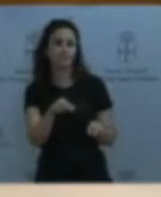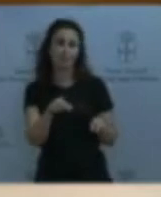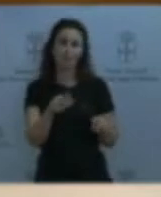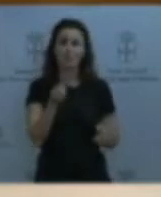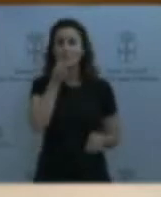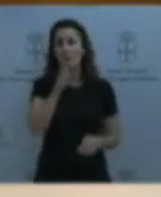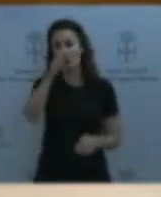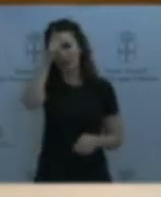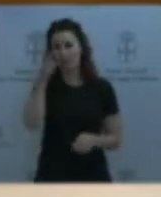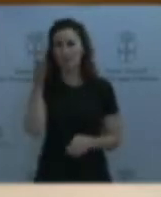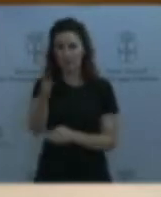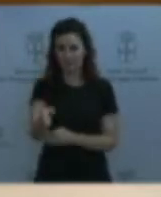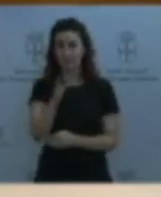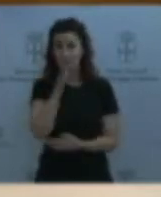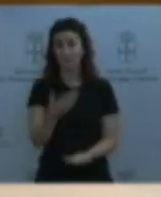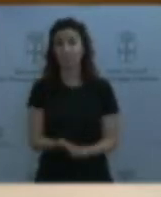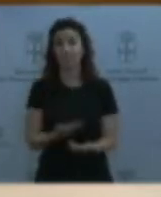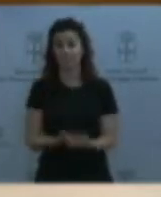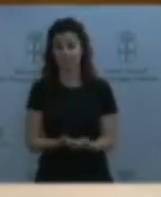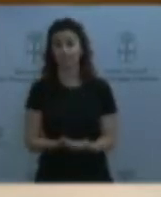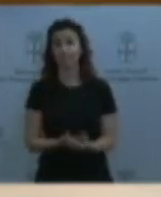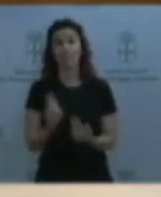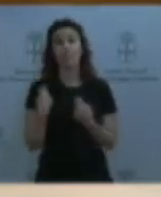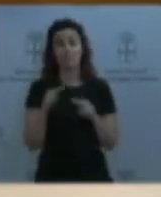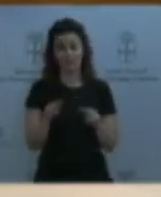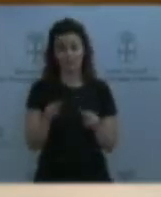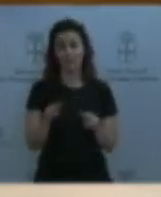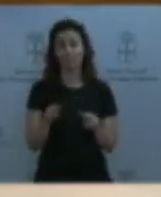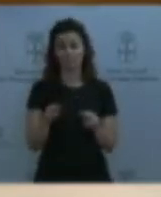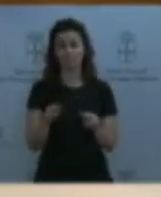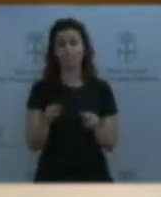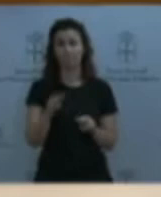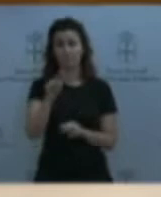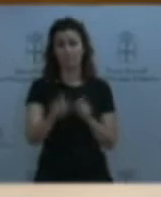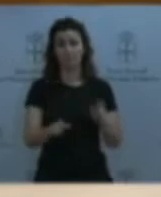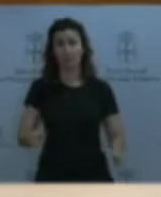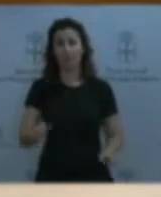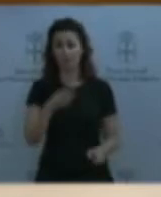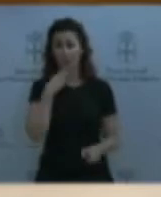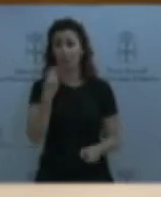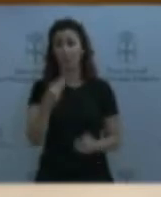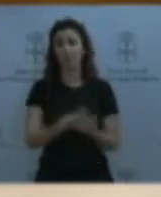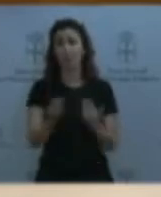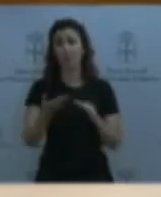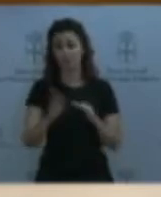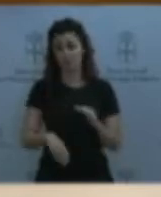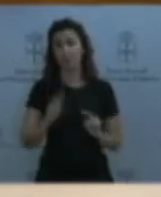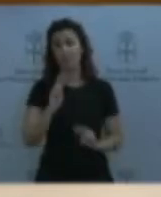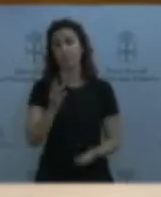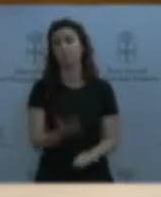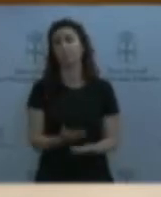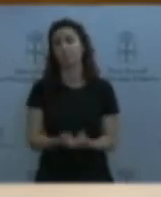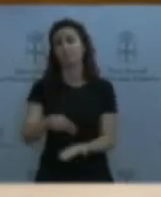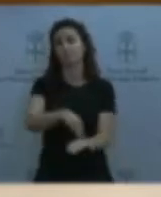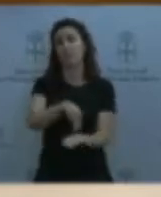primera mano donde están muchos de los menores de los centros. Y, mire, la sociedad de mañana,